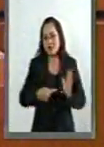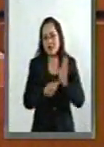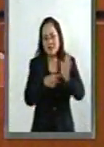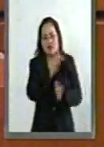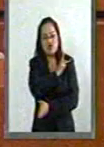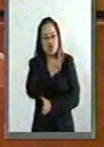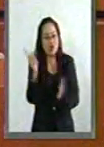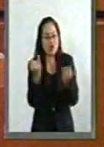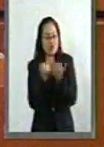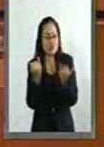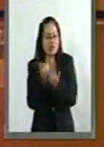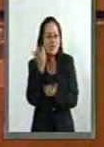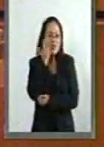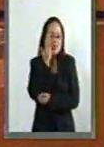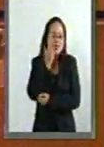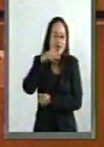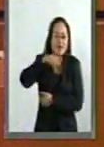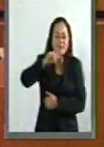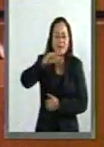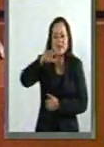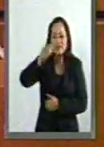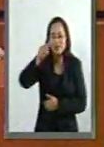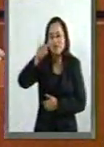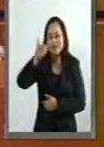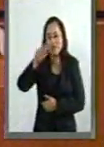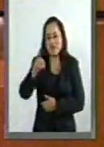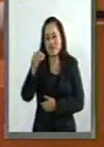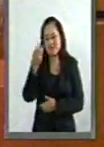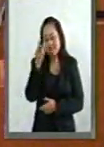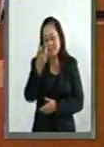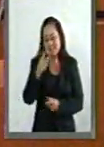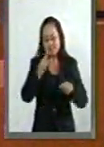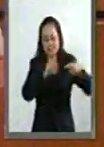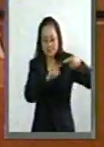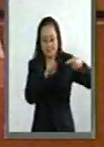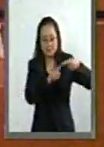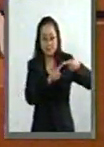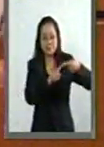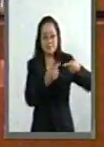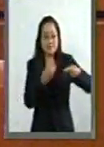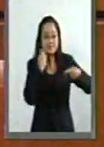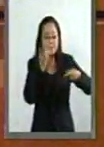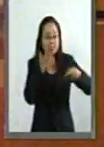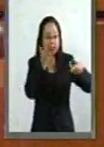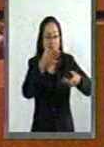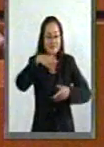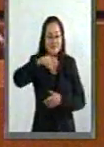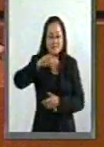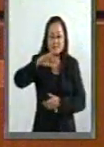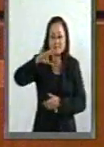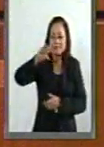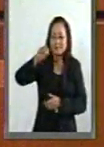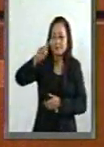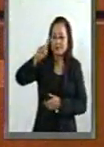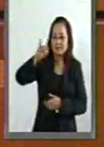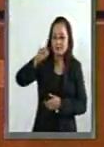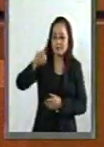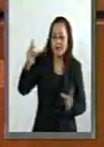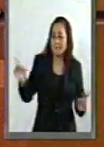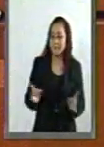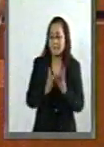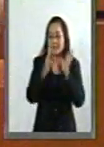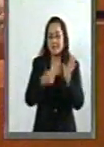Parodia Merodio. Primero, acto, Merodio aparece.